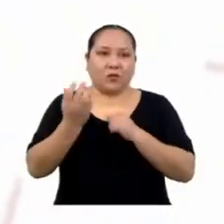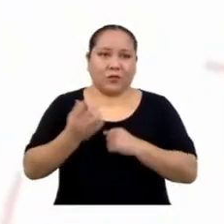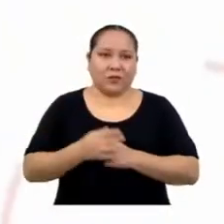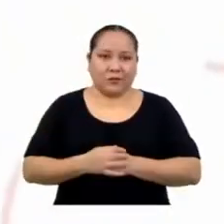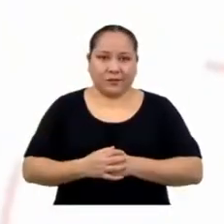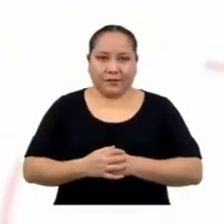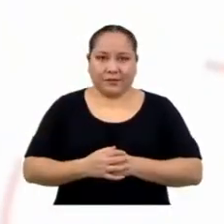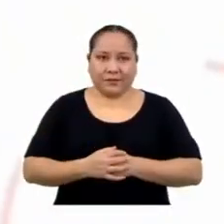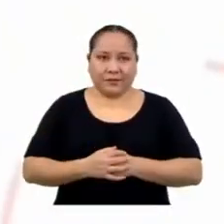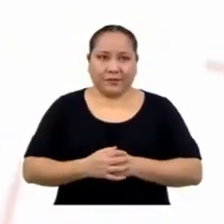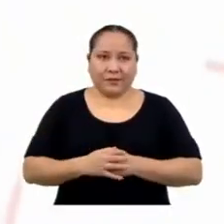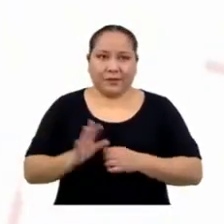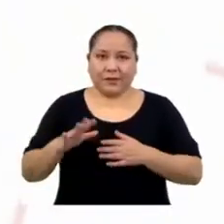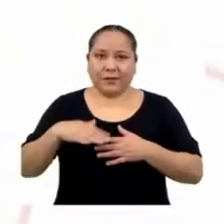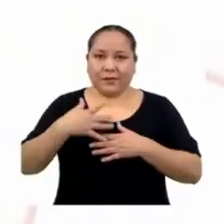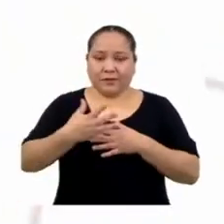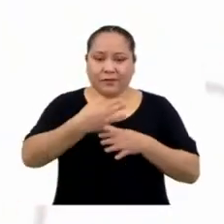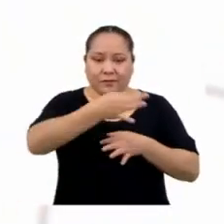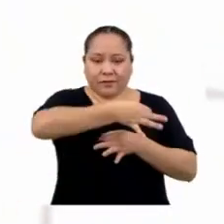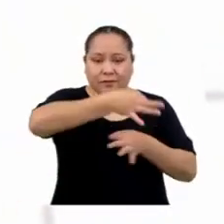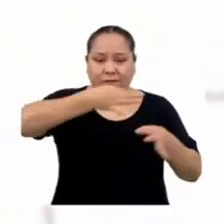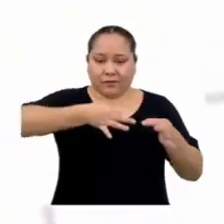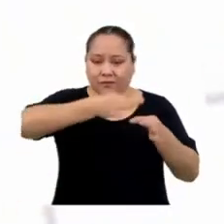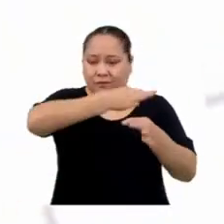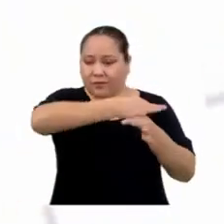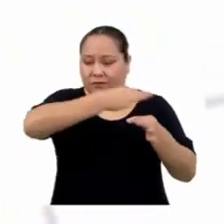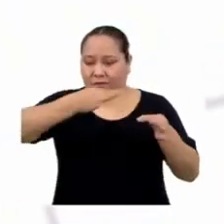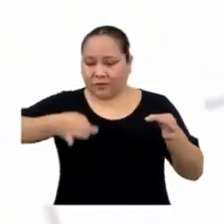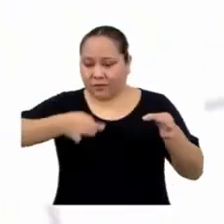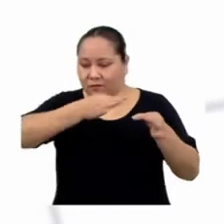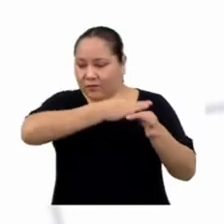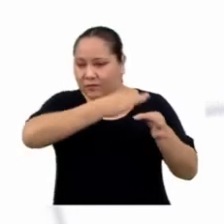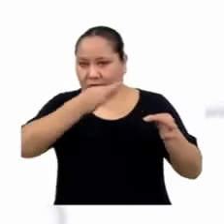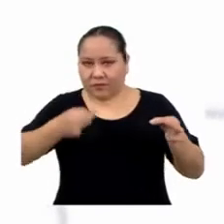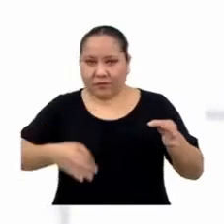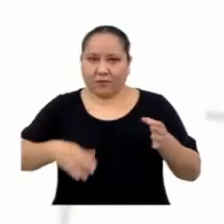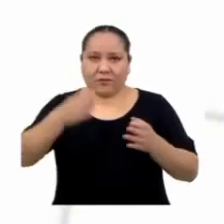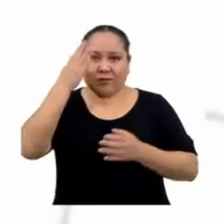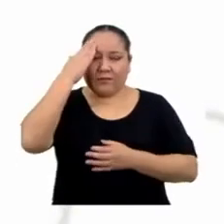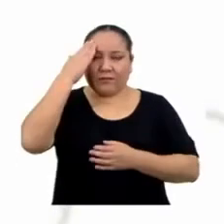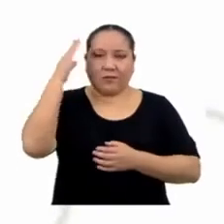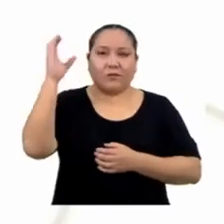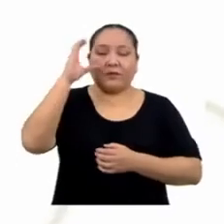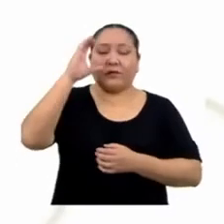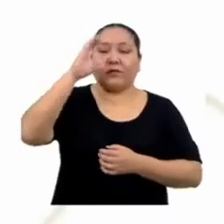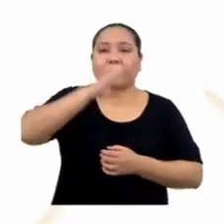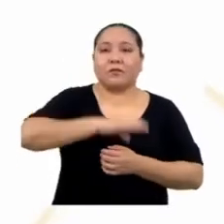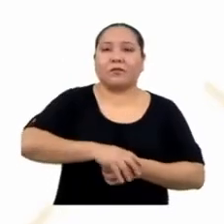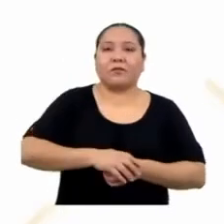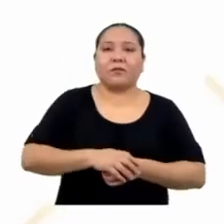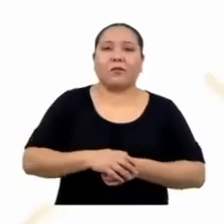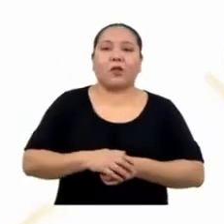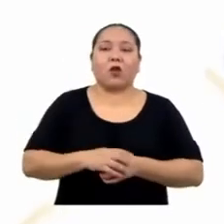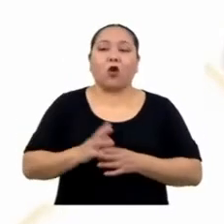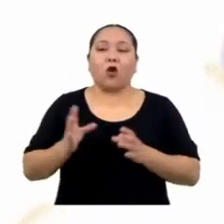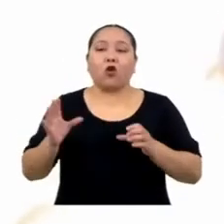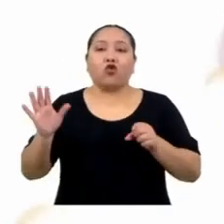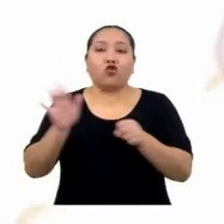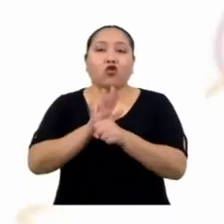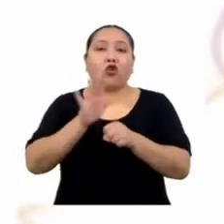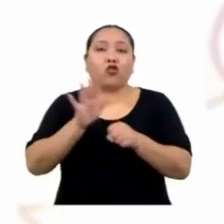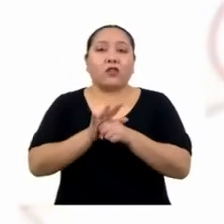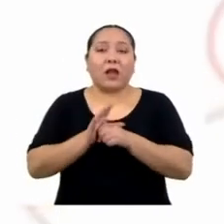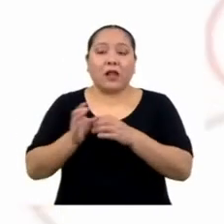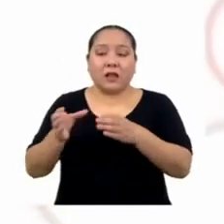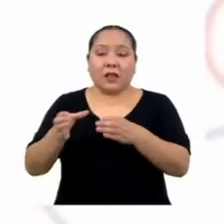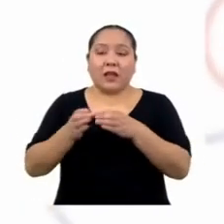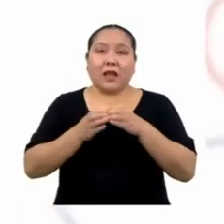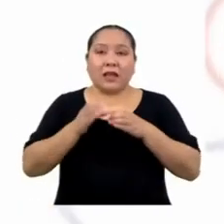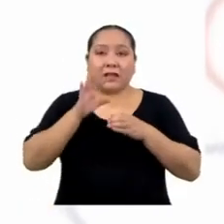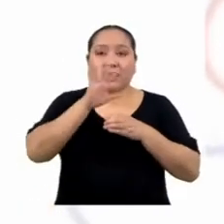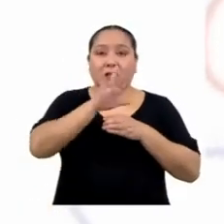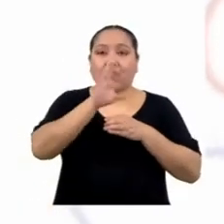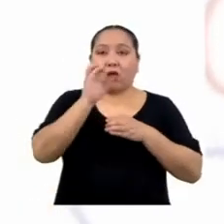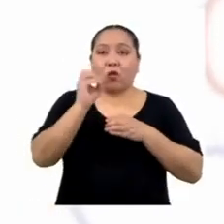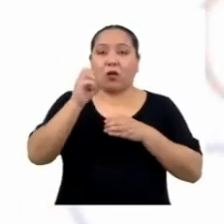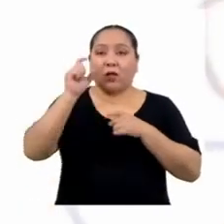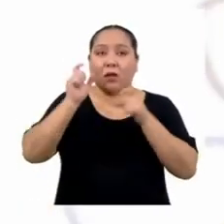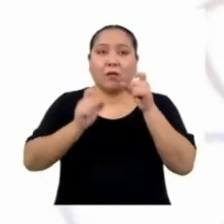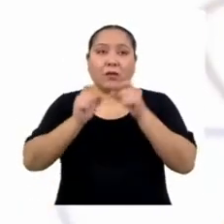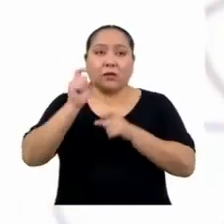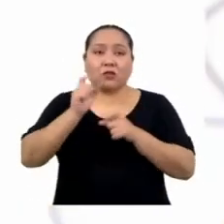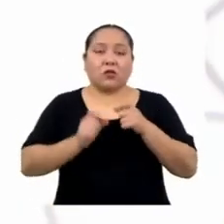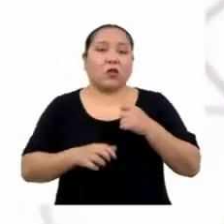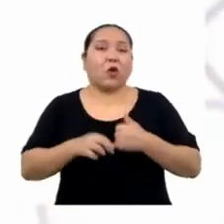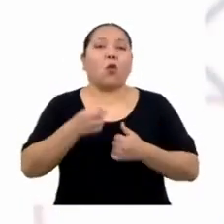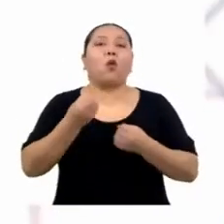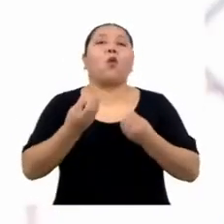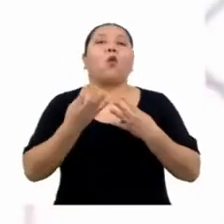Después de haber reemplazado los valores, sabiendo que buscamos una muestra de 50 personas, nos toca obtener la muestra